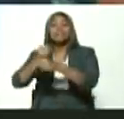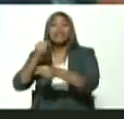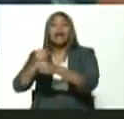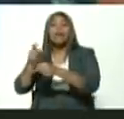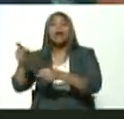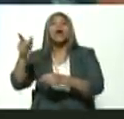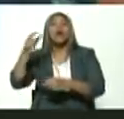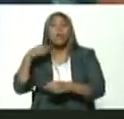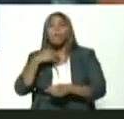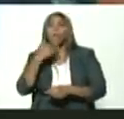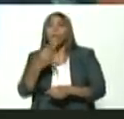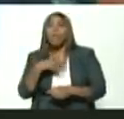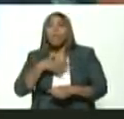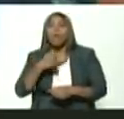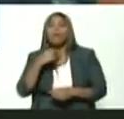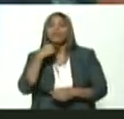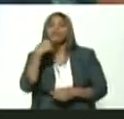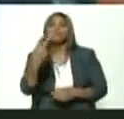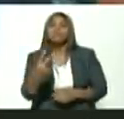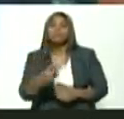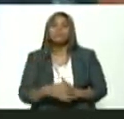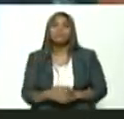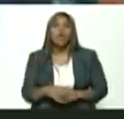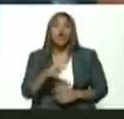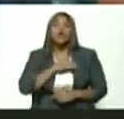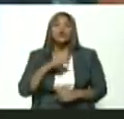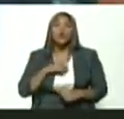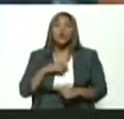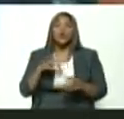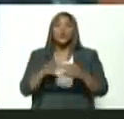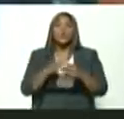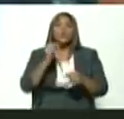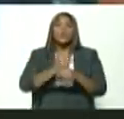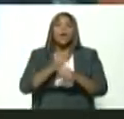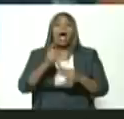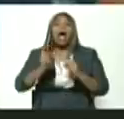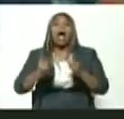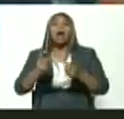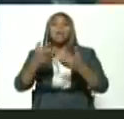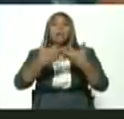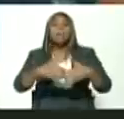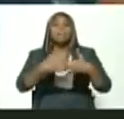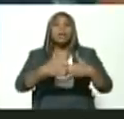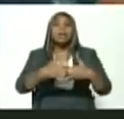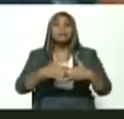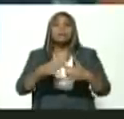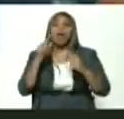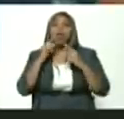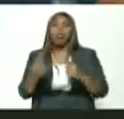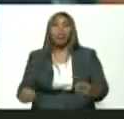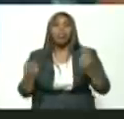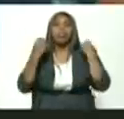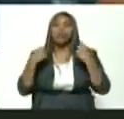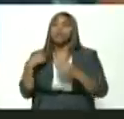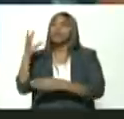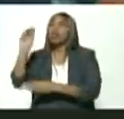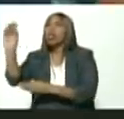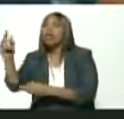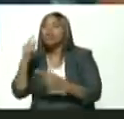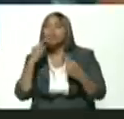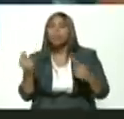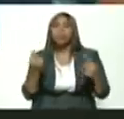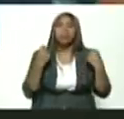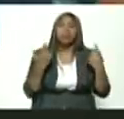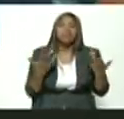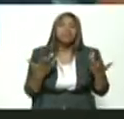son escuchados como nosotros la clase de trabajadoras en algunas empresas no somos escuchadas por los patronos no